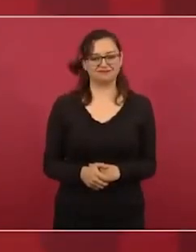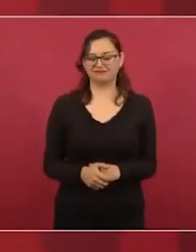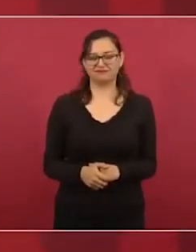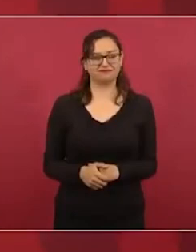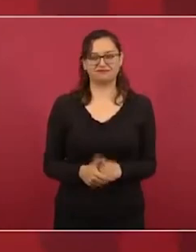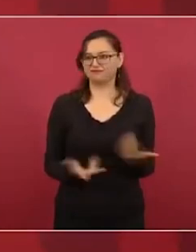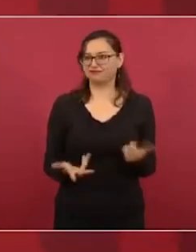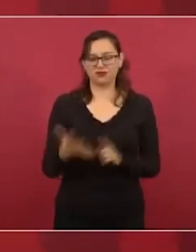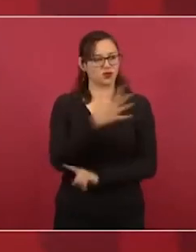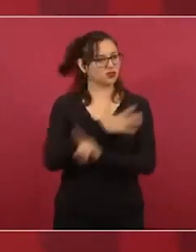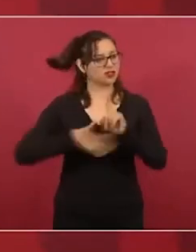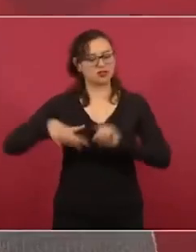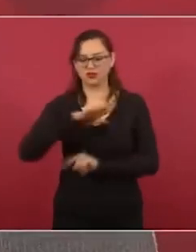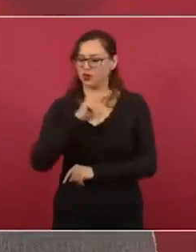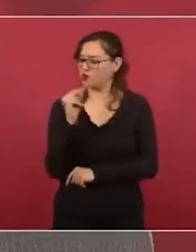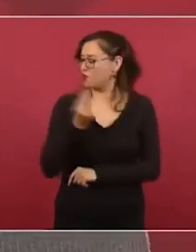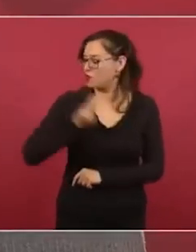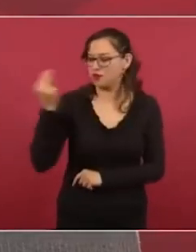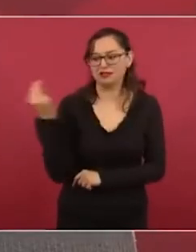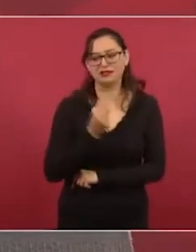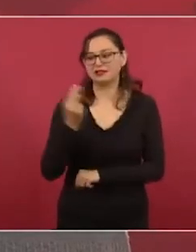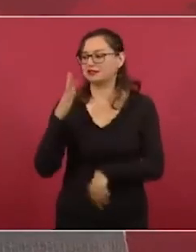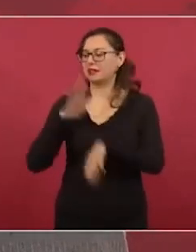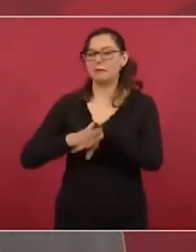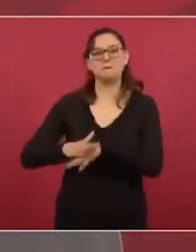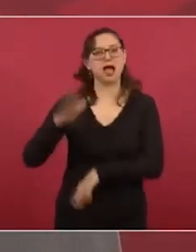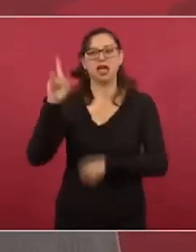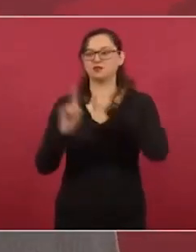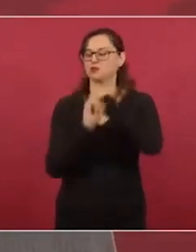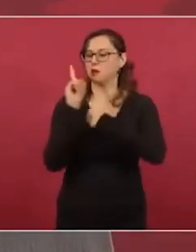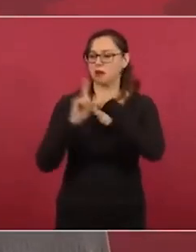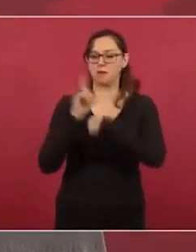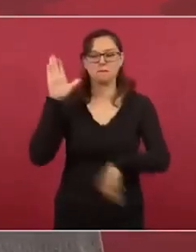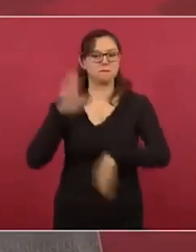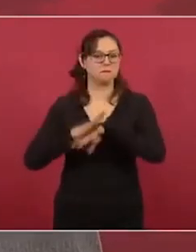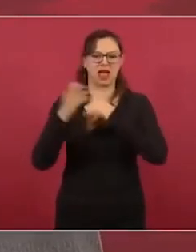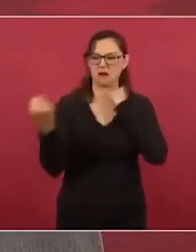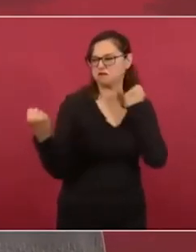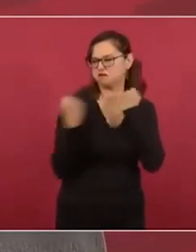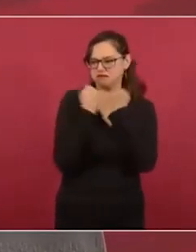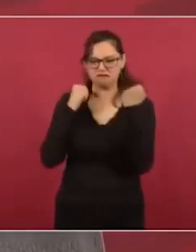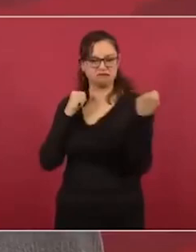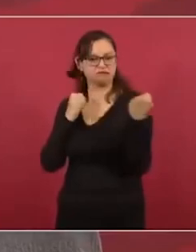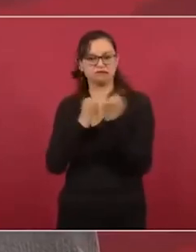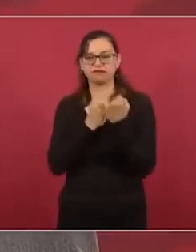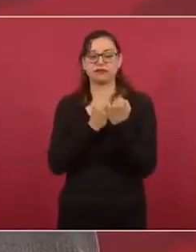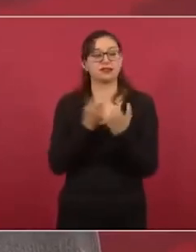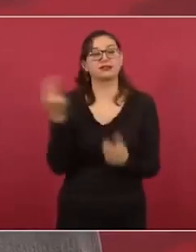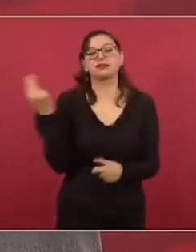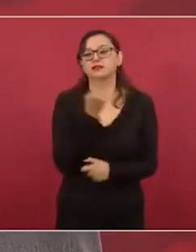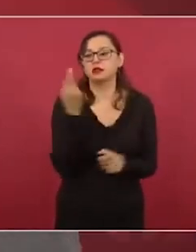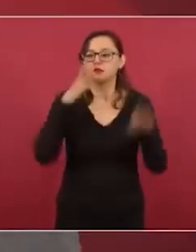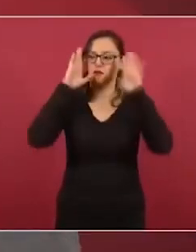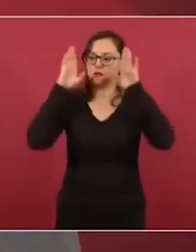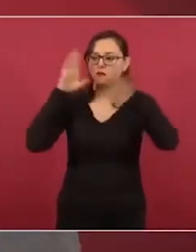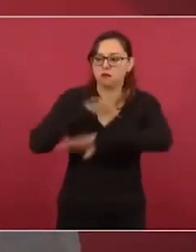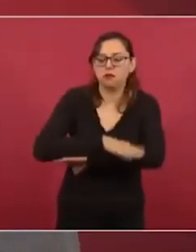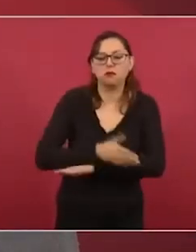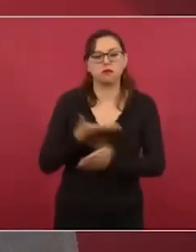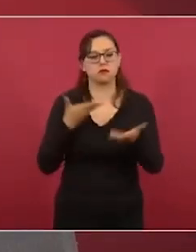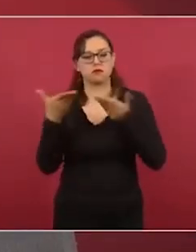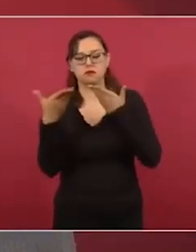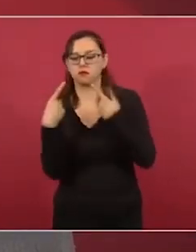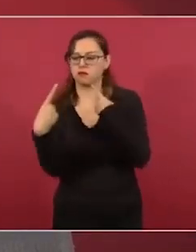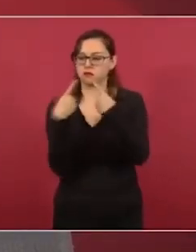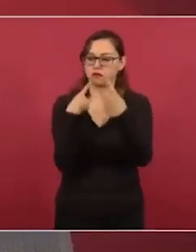las podemos resolver, cuando menos escuchándonos, dialogándonos, pero no